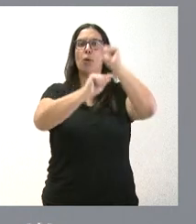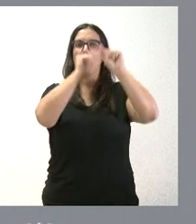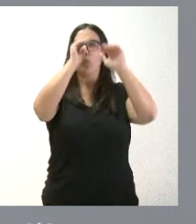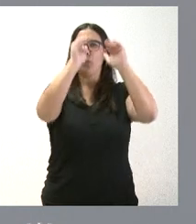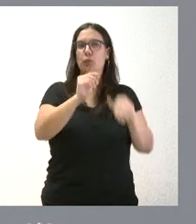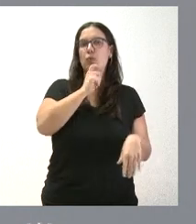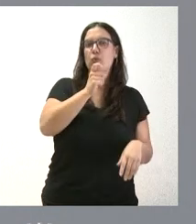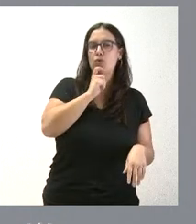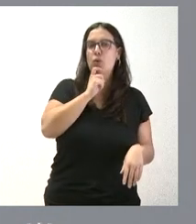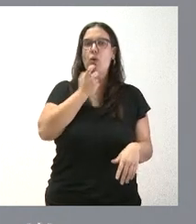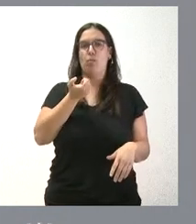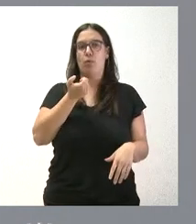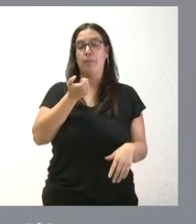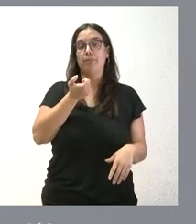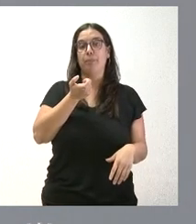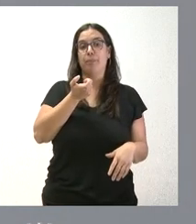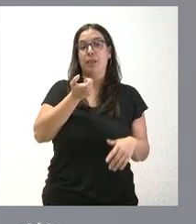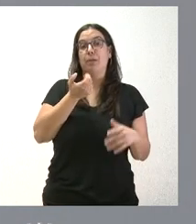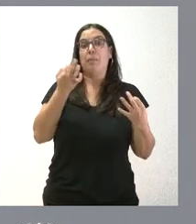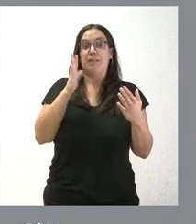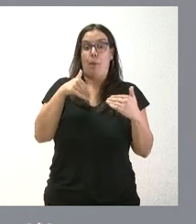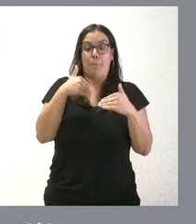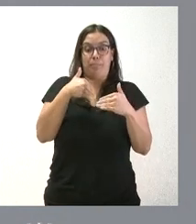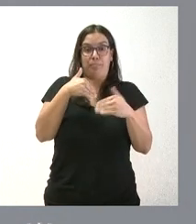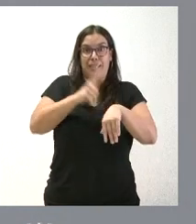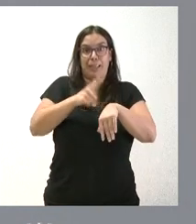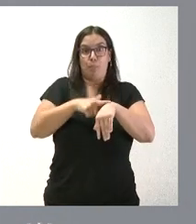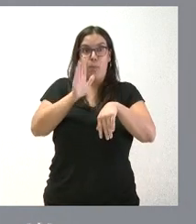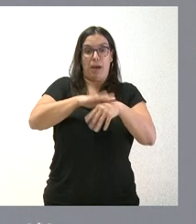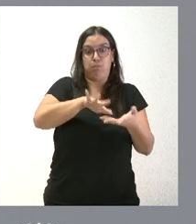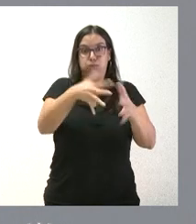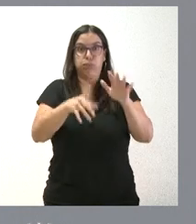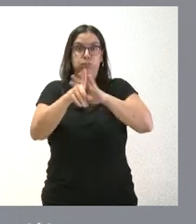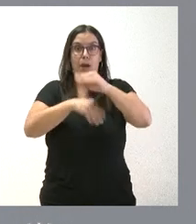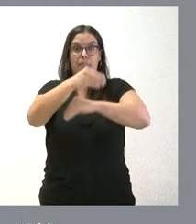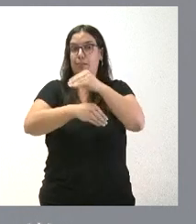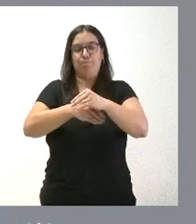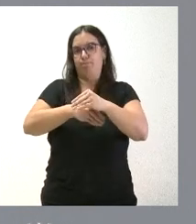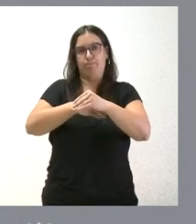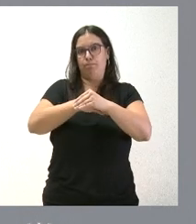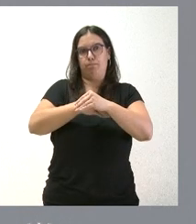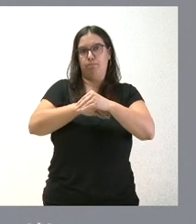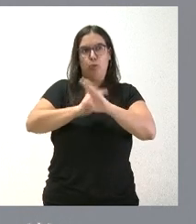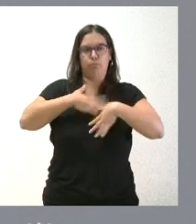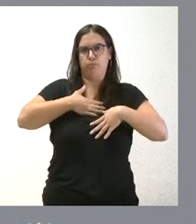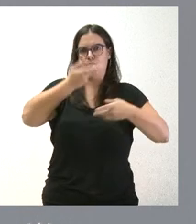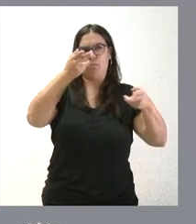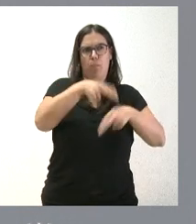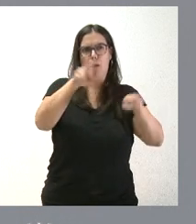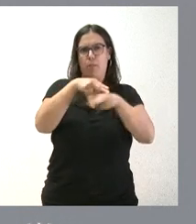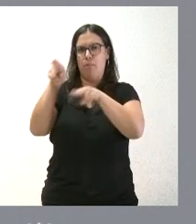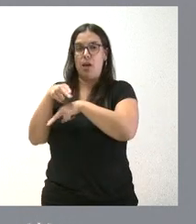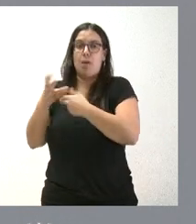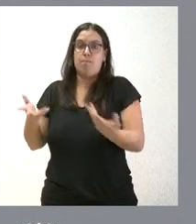y de reducción de emisiones de CO2. Lo cual es que no hubo plazo para ir desarrollando esos procedimientos tecnológicos nuevos que nos hubieran situado la